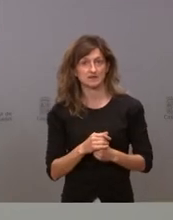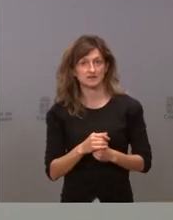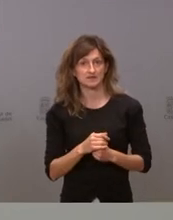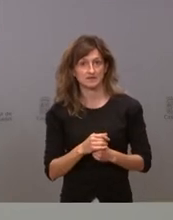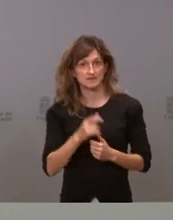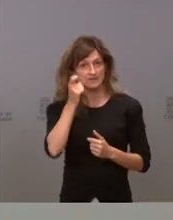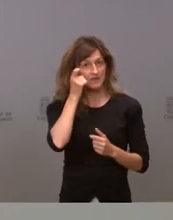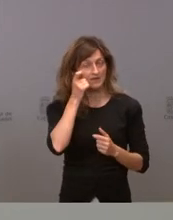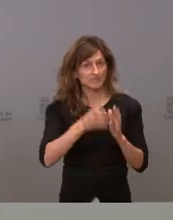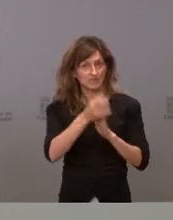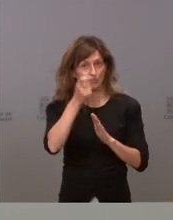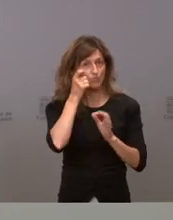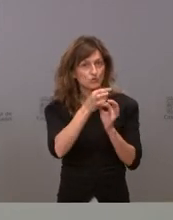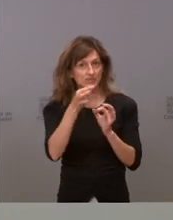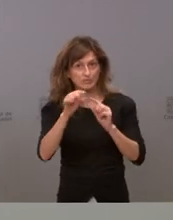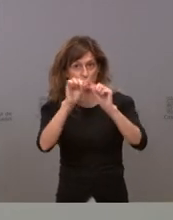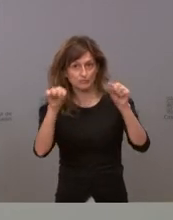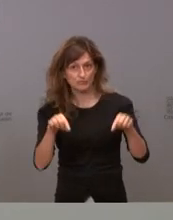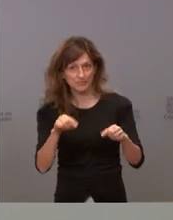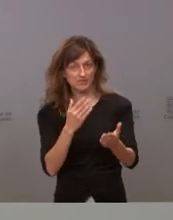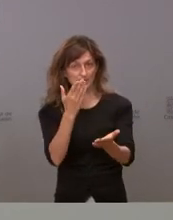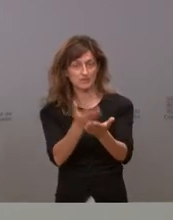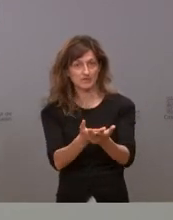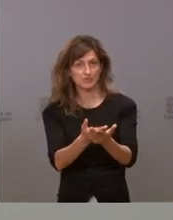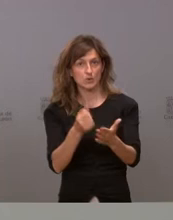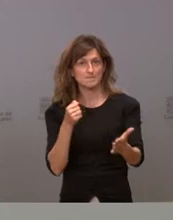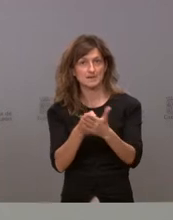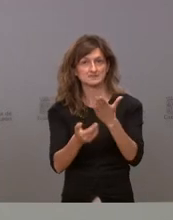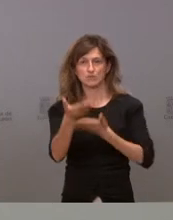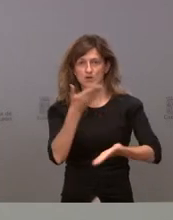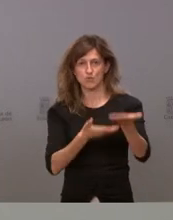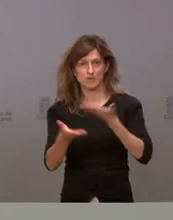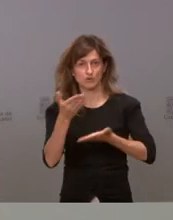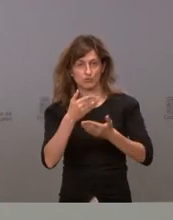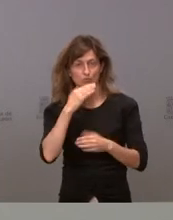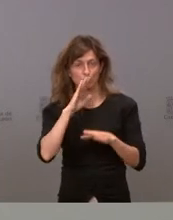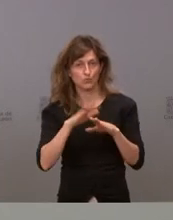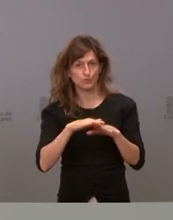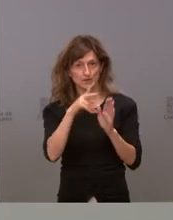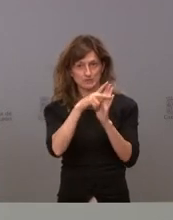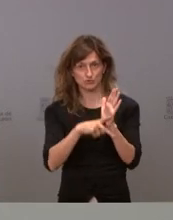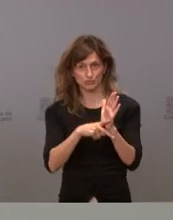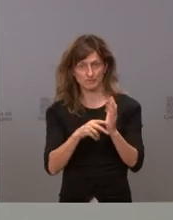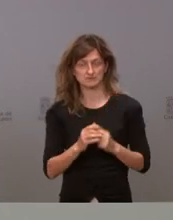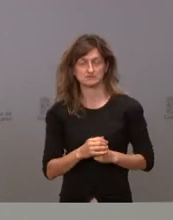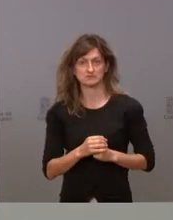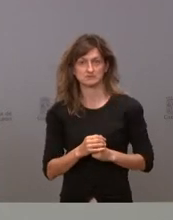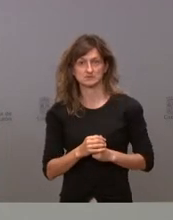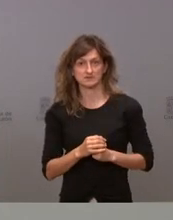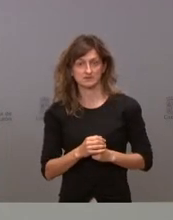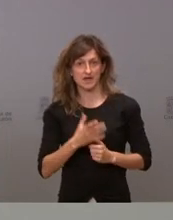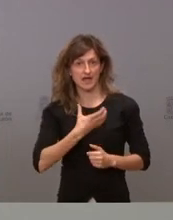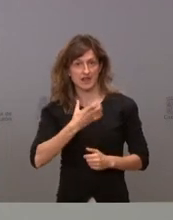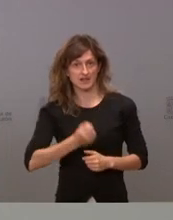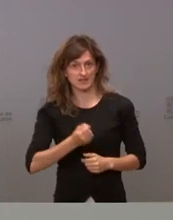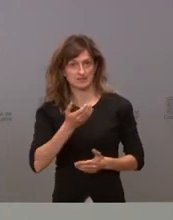Municipios y Provincias solicitando la máxima colaboración en el cumplimiento de las normas a nuestros alcaldes